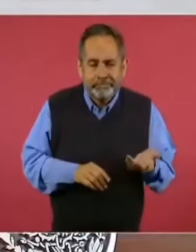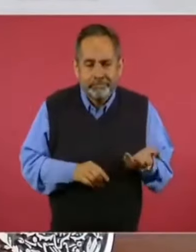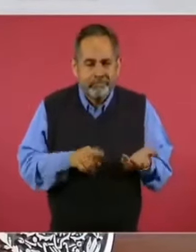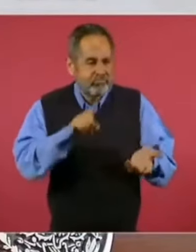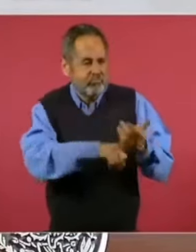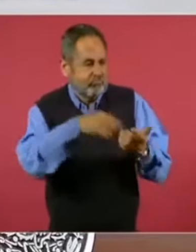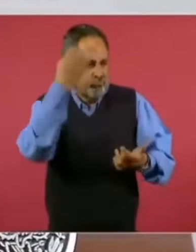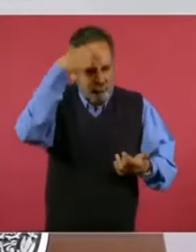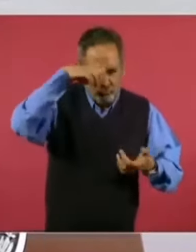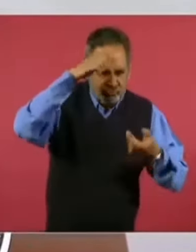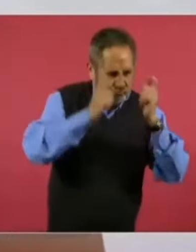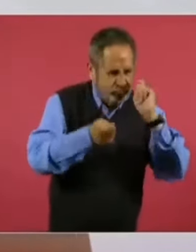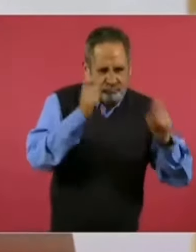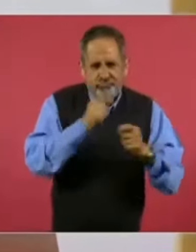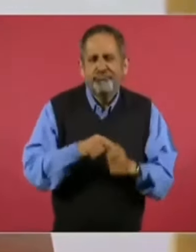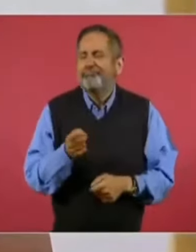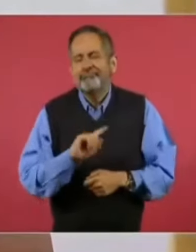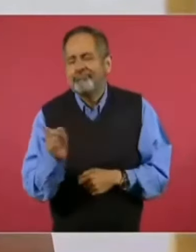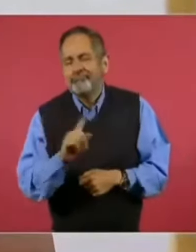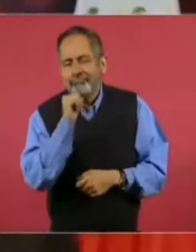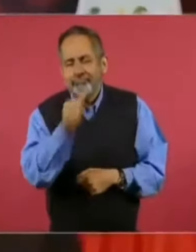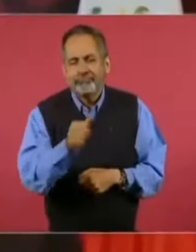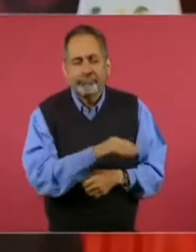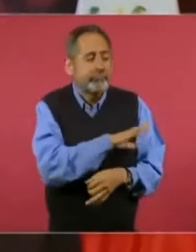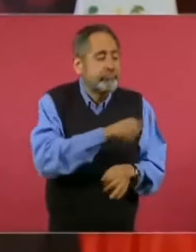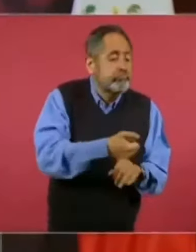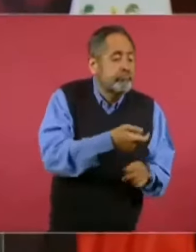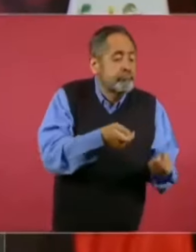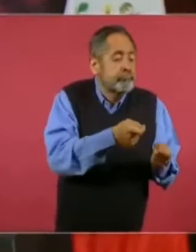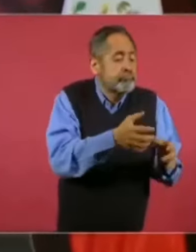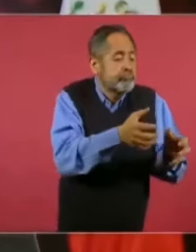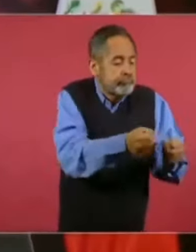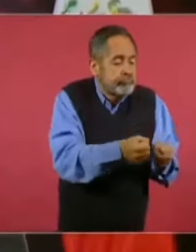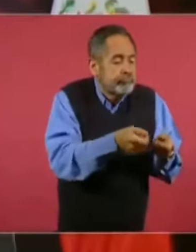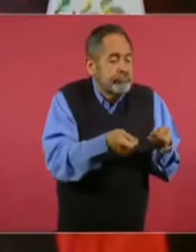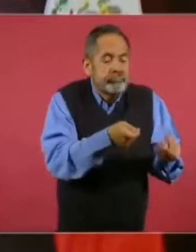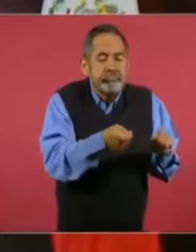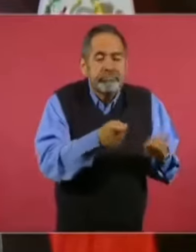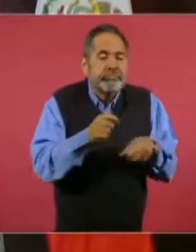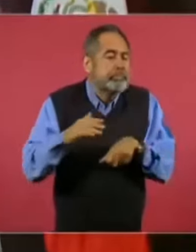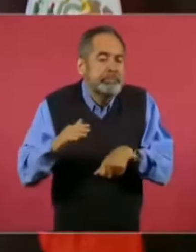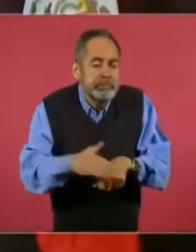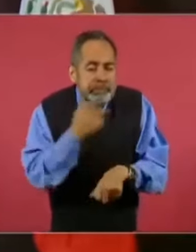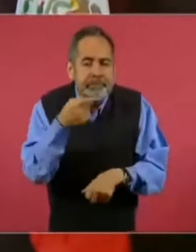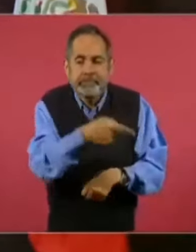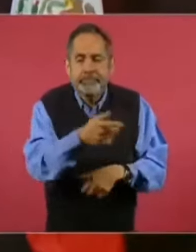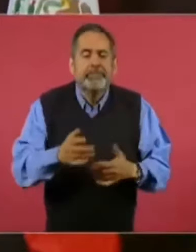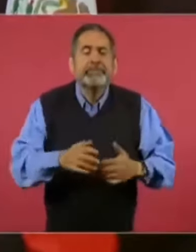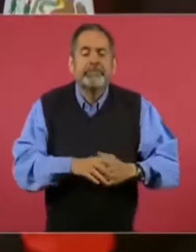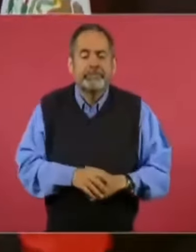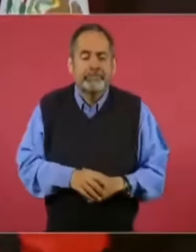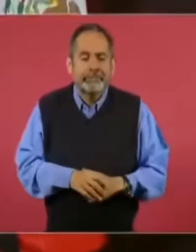experto, por ser profesional, lo tienen ahí porque